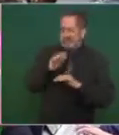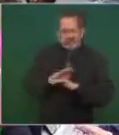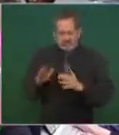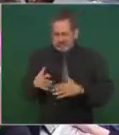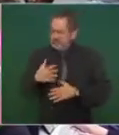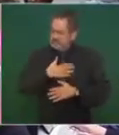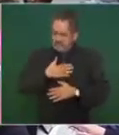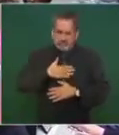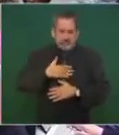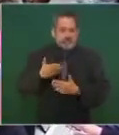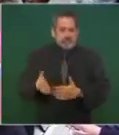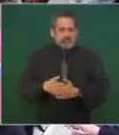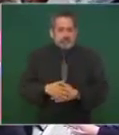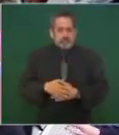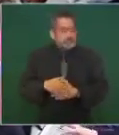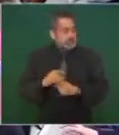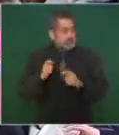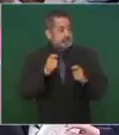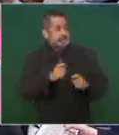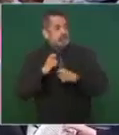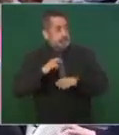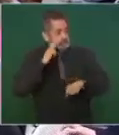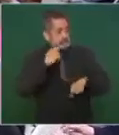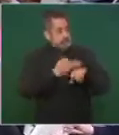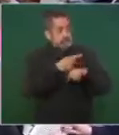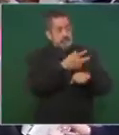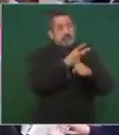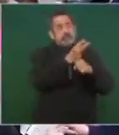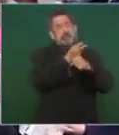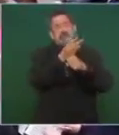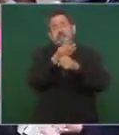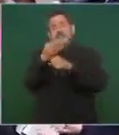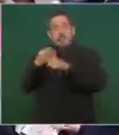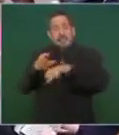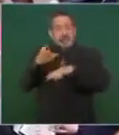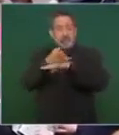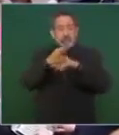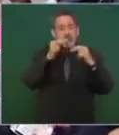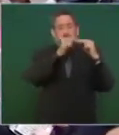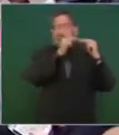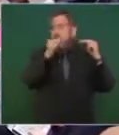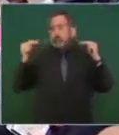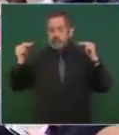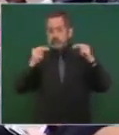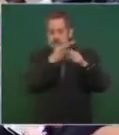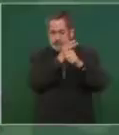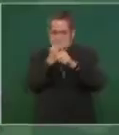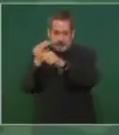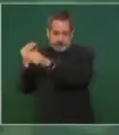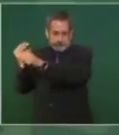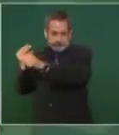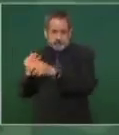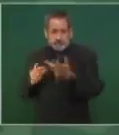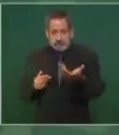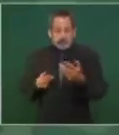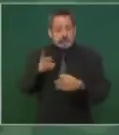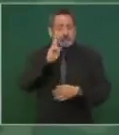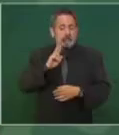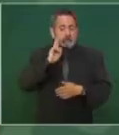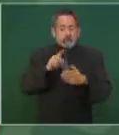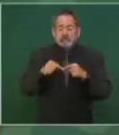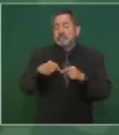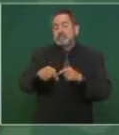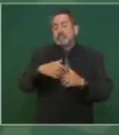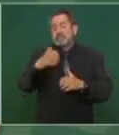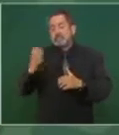están a cargo de la reparación de toda la línea y yo espero que a finales año